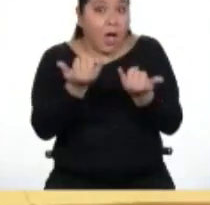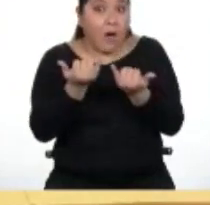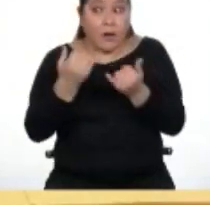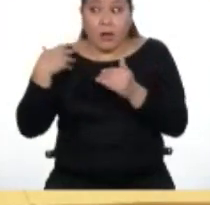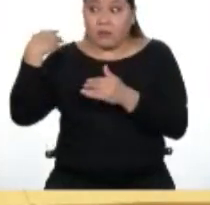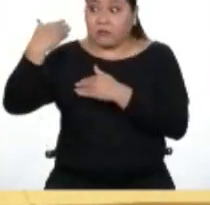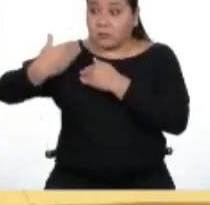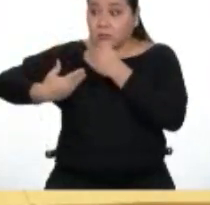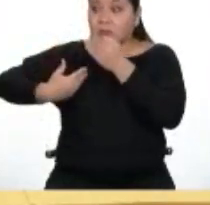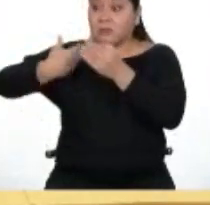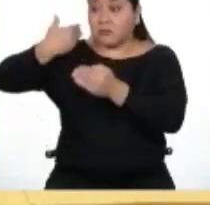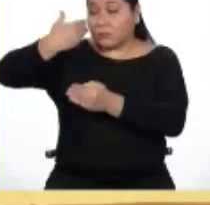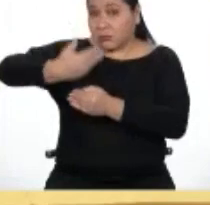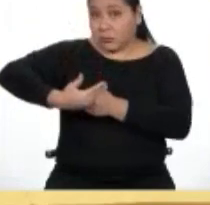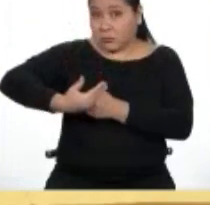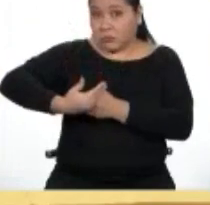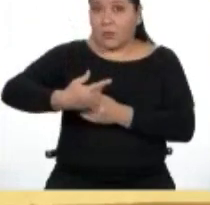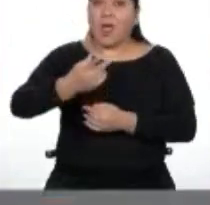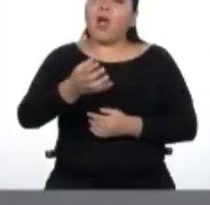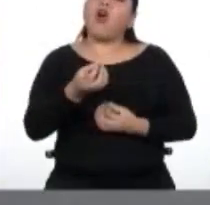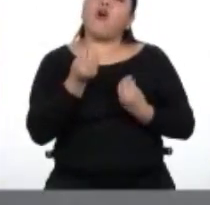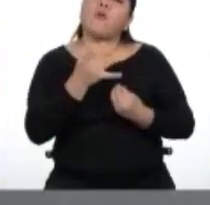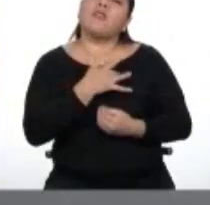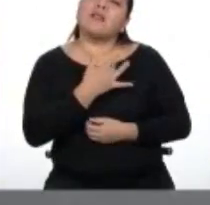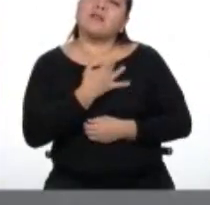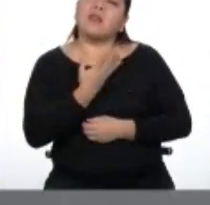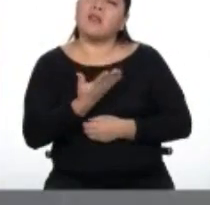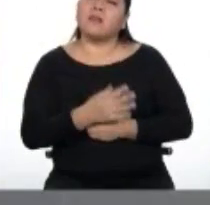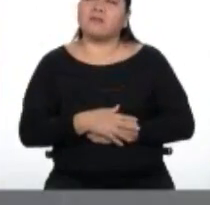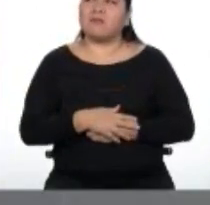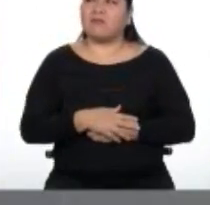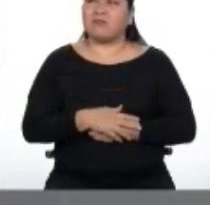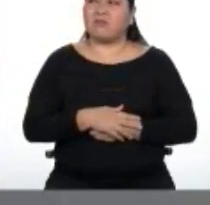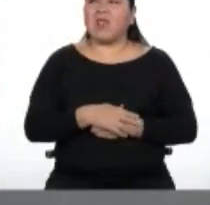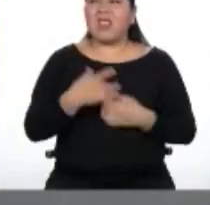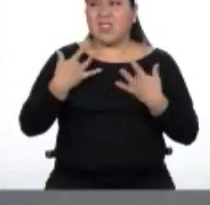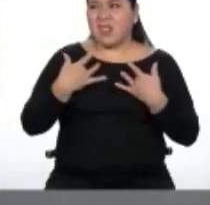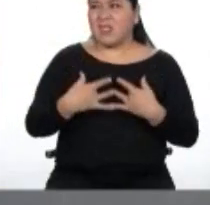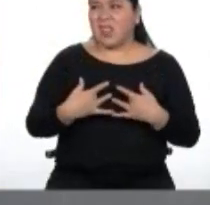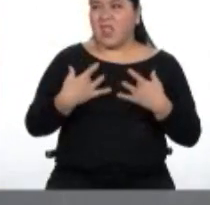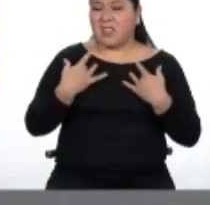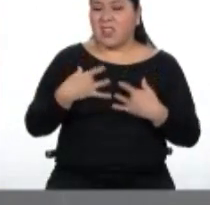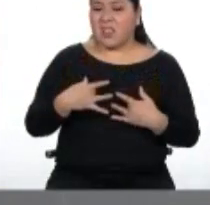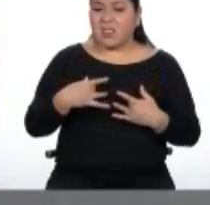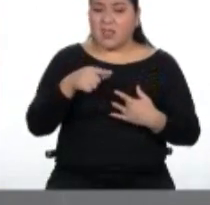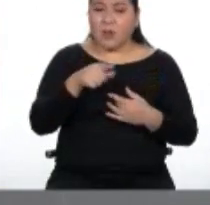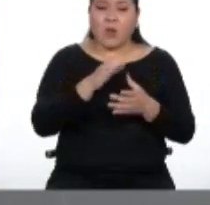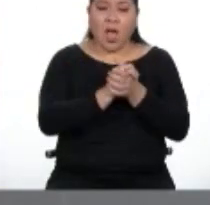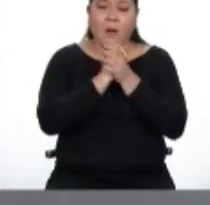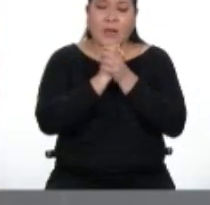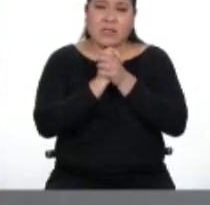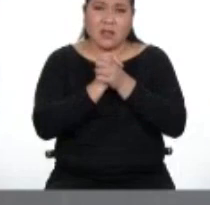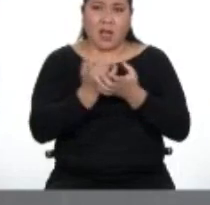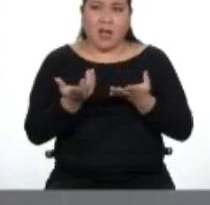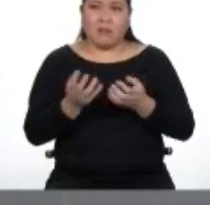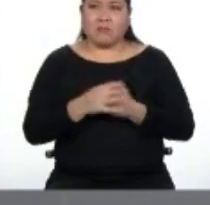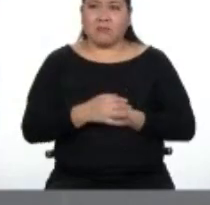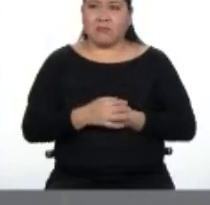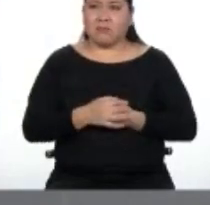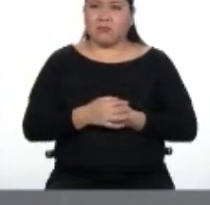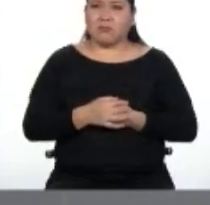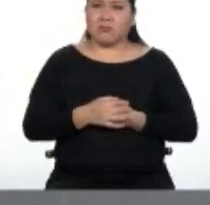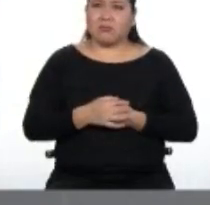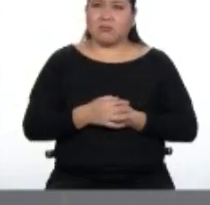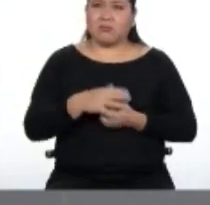pasado los años, ¿qué te produce? Pena, mucha pena. Por él, por nuestra amistad. Aunque